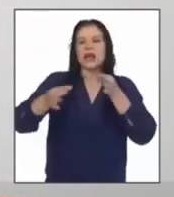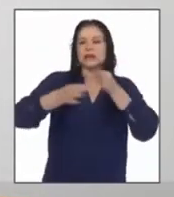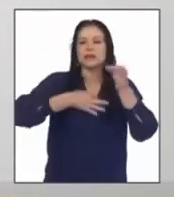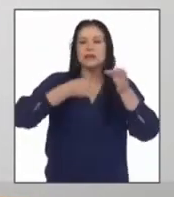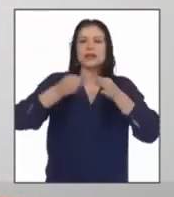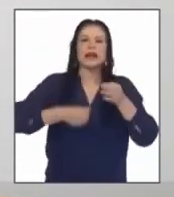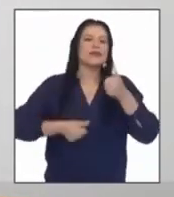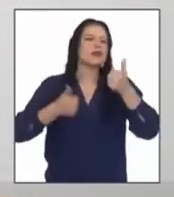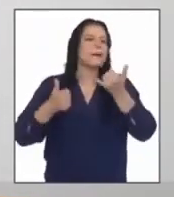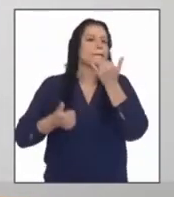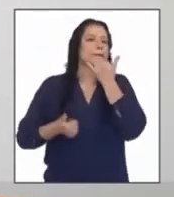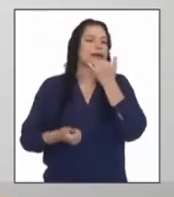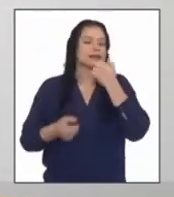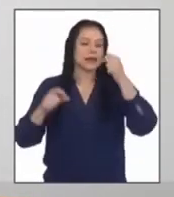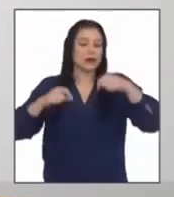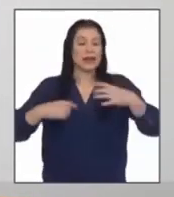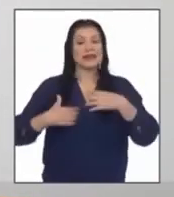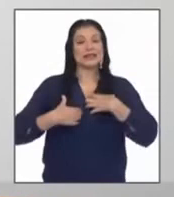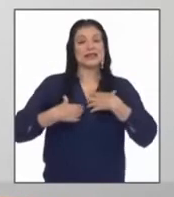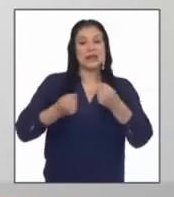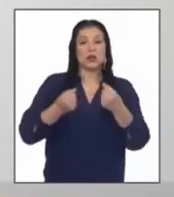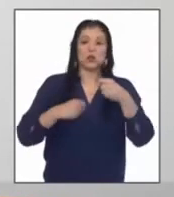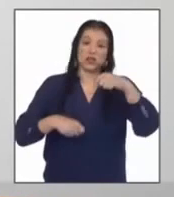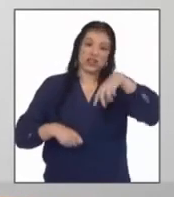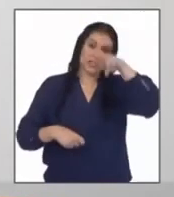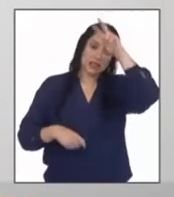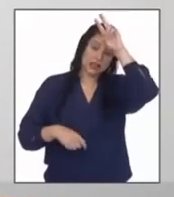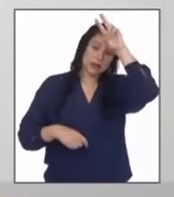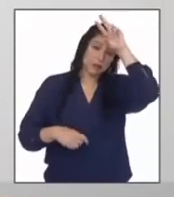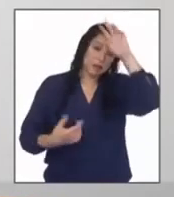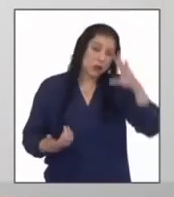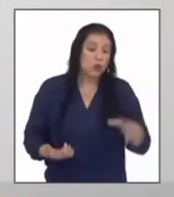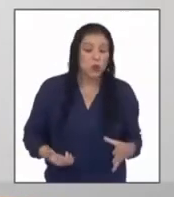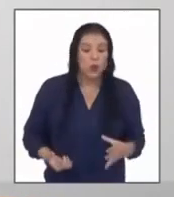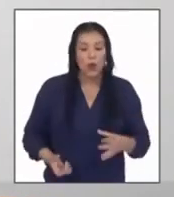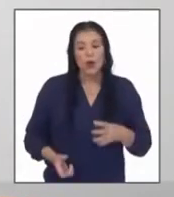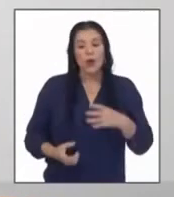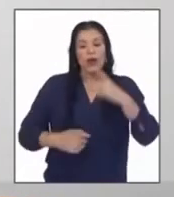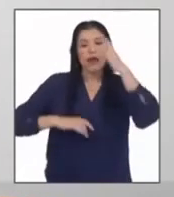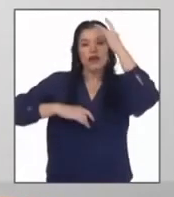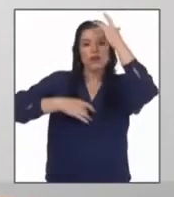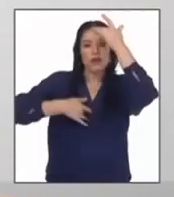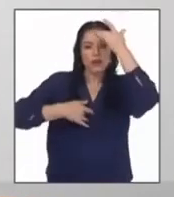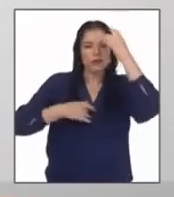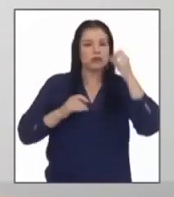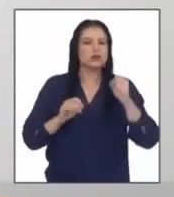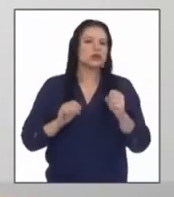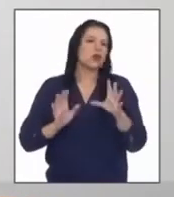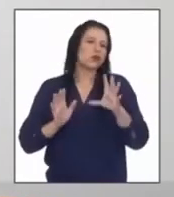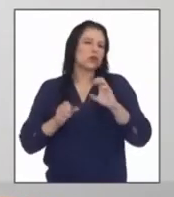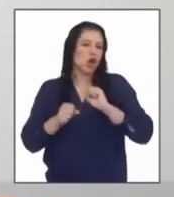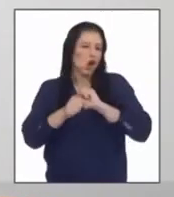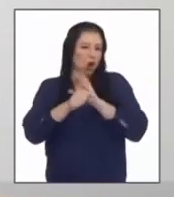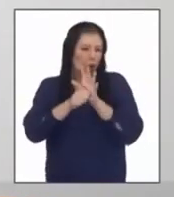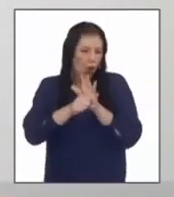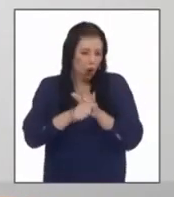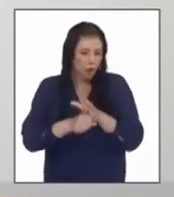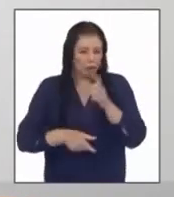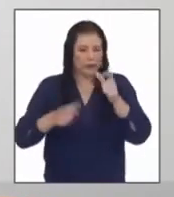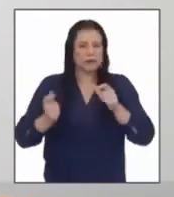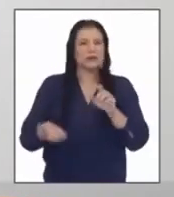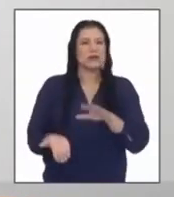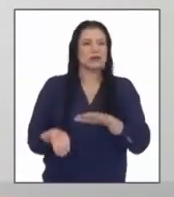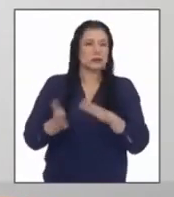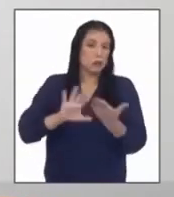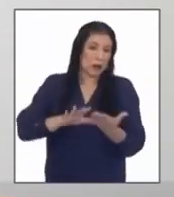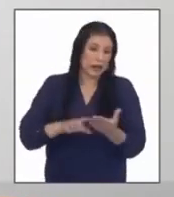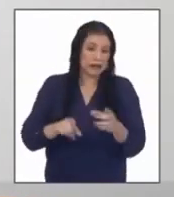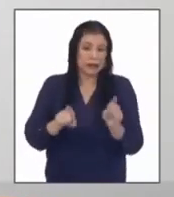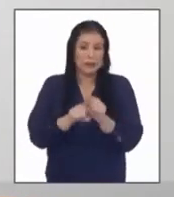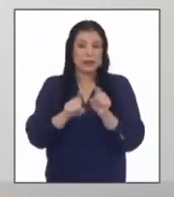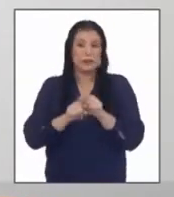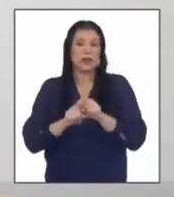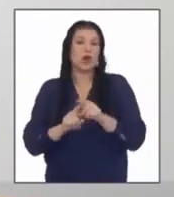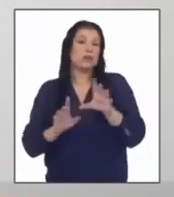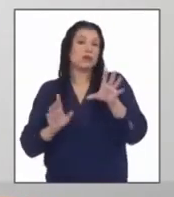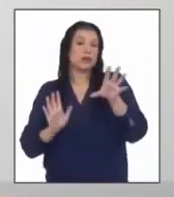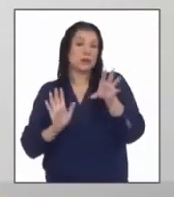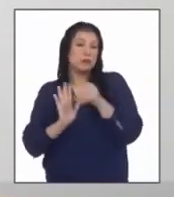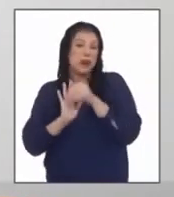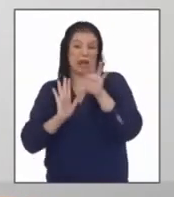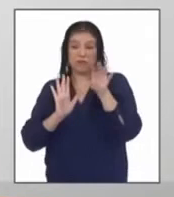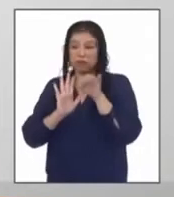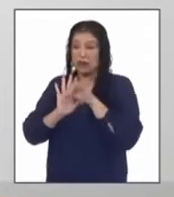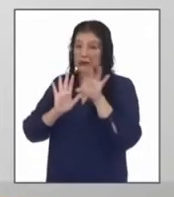cruda realidad de la salud pública pacientes con kobe víctimas y contagiados cifras que